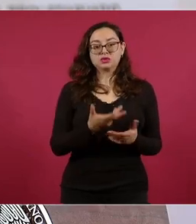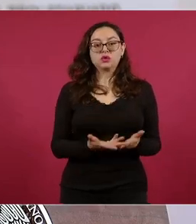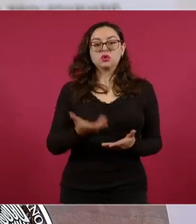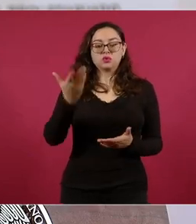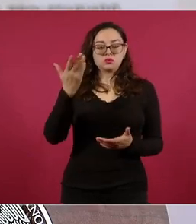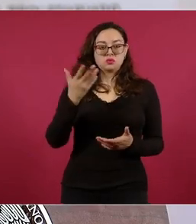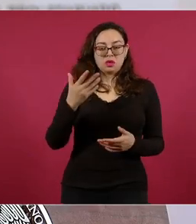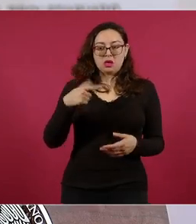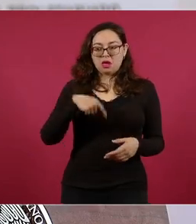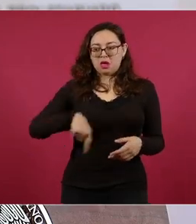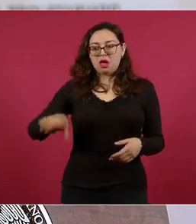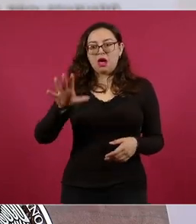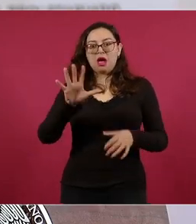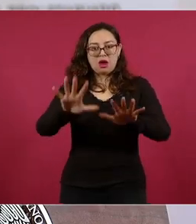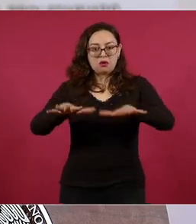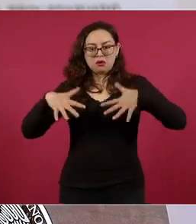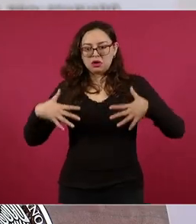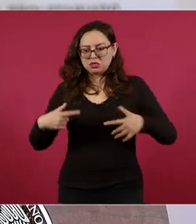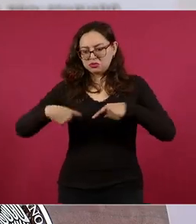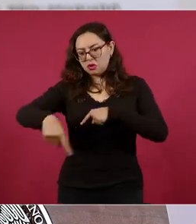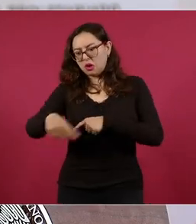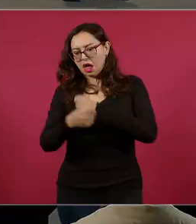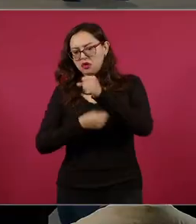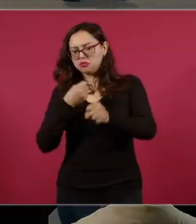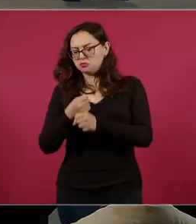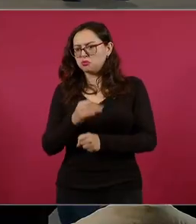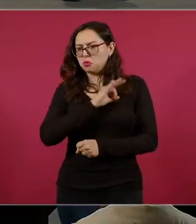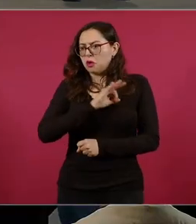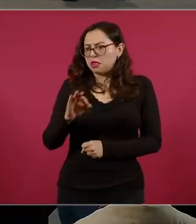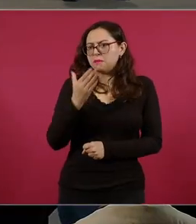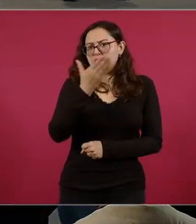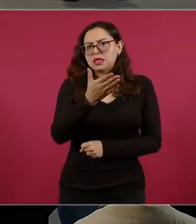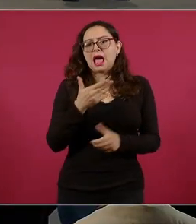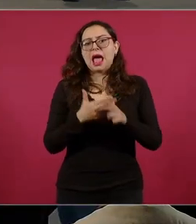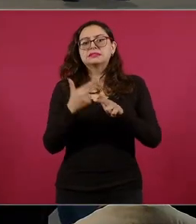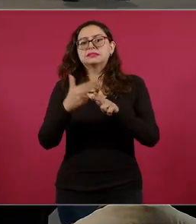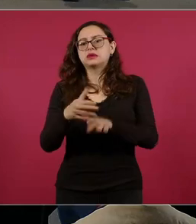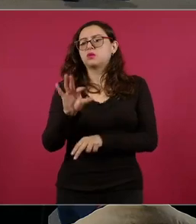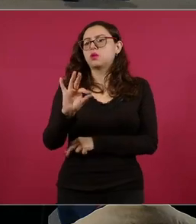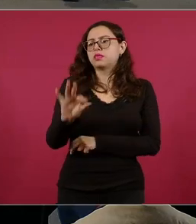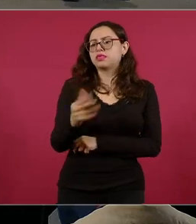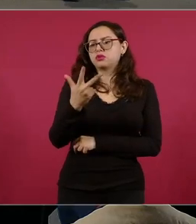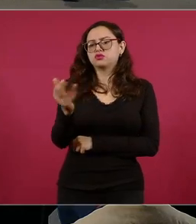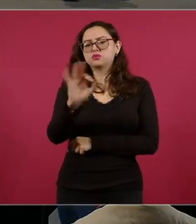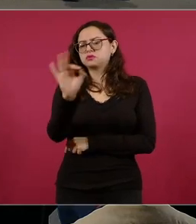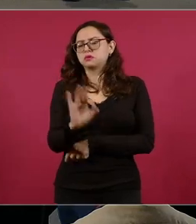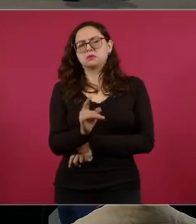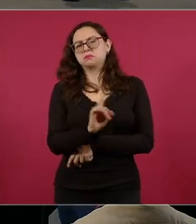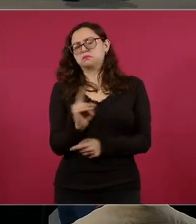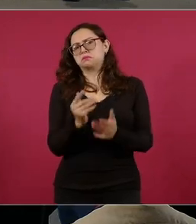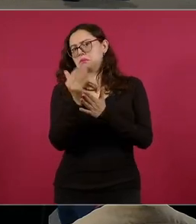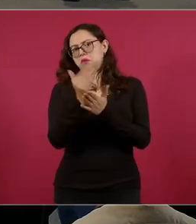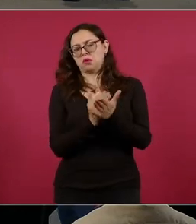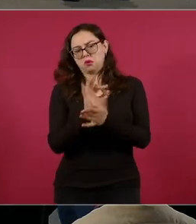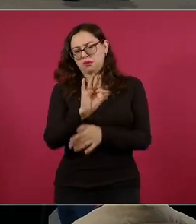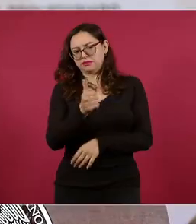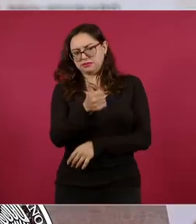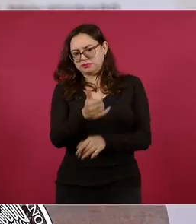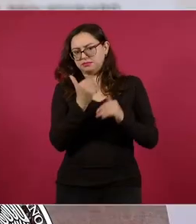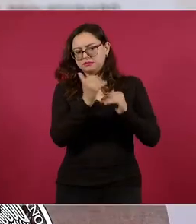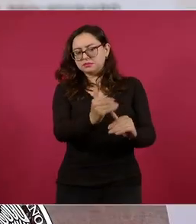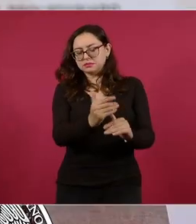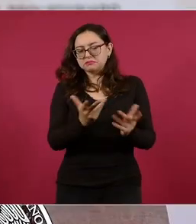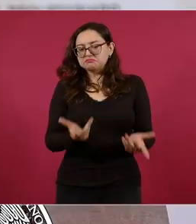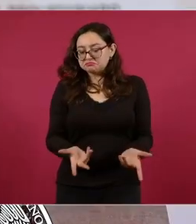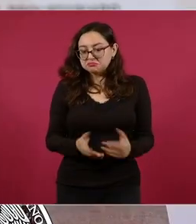autorizó el Congreso para este año. En la siguiente lámina, por favor. Algo que queremos resaltar, número